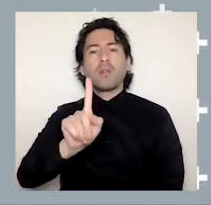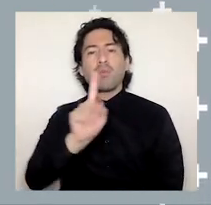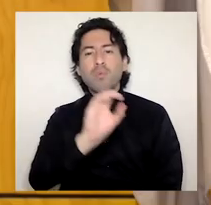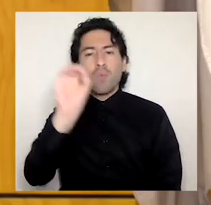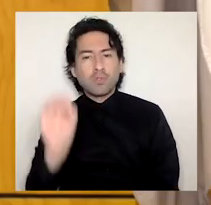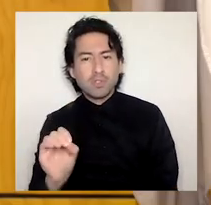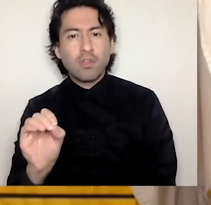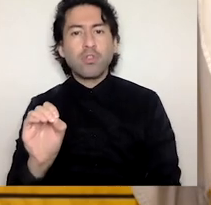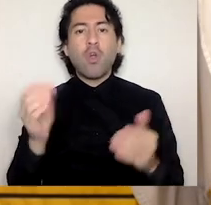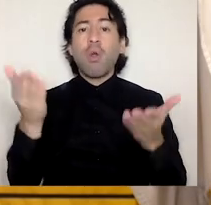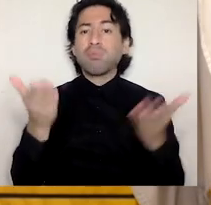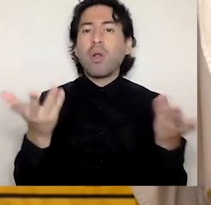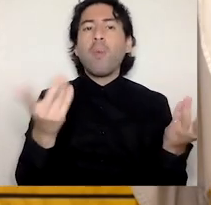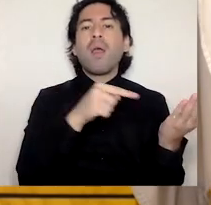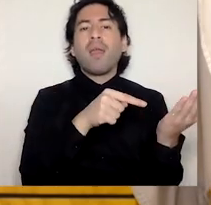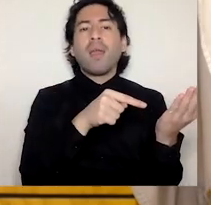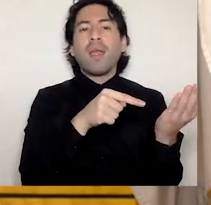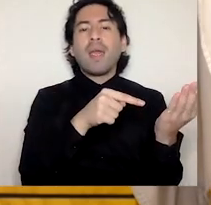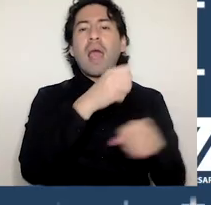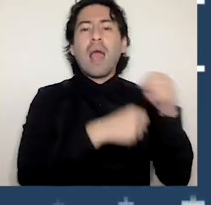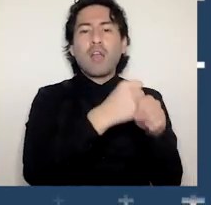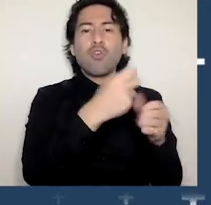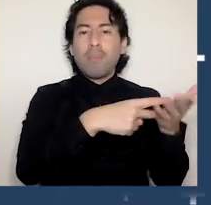registradas durante el año 2019.